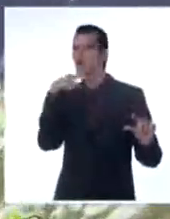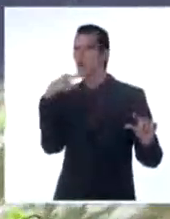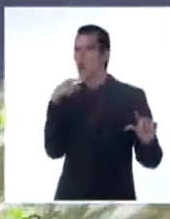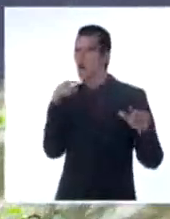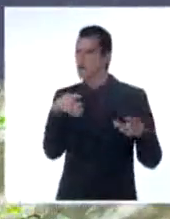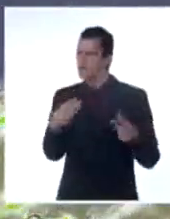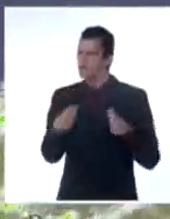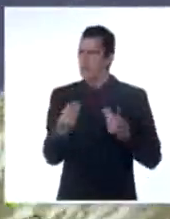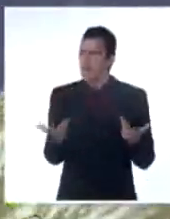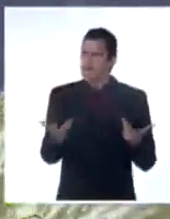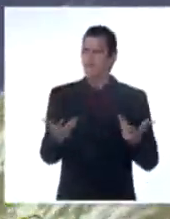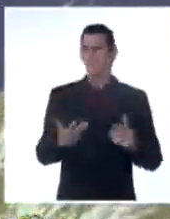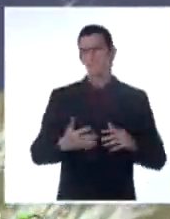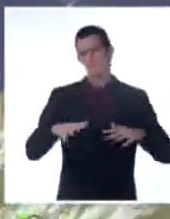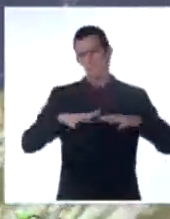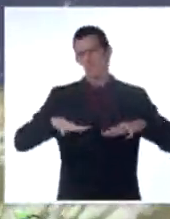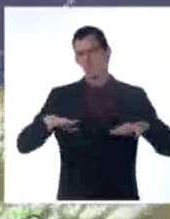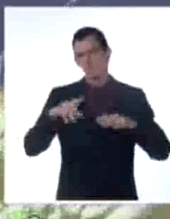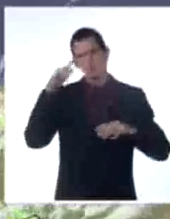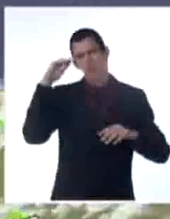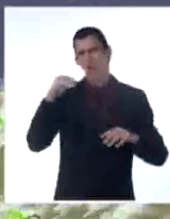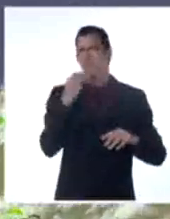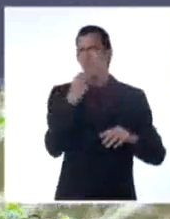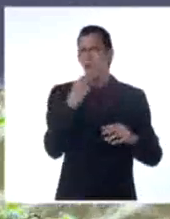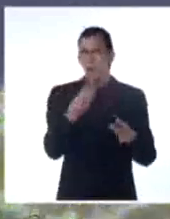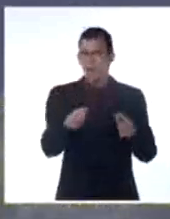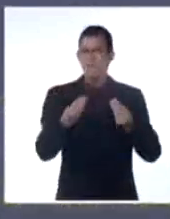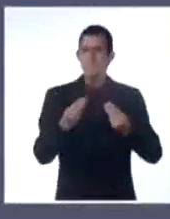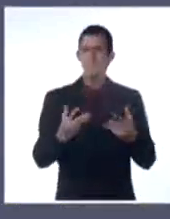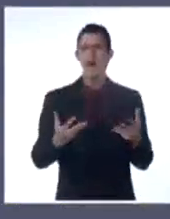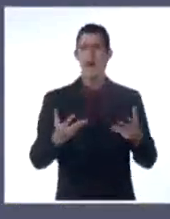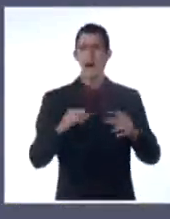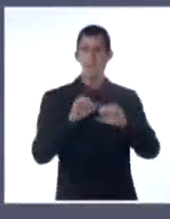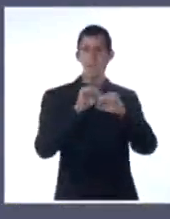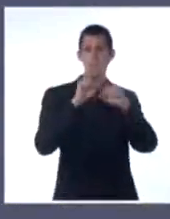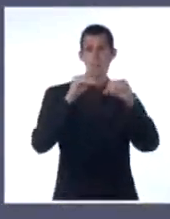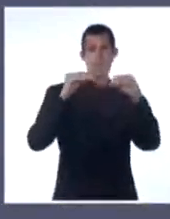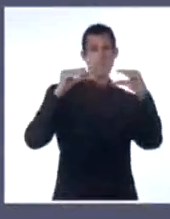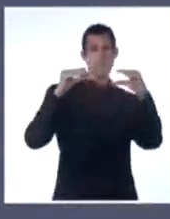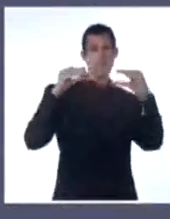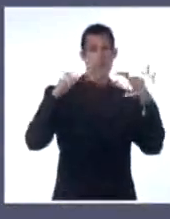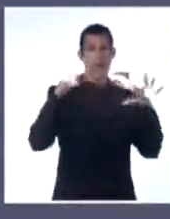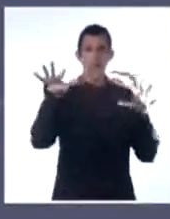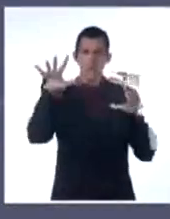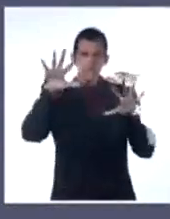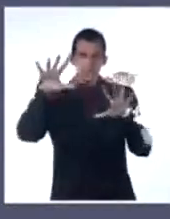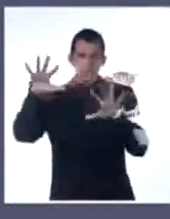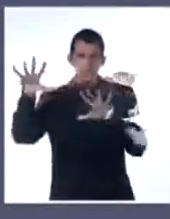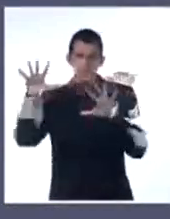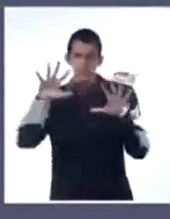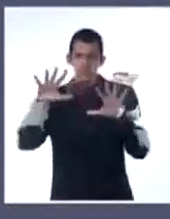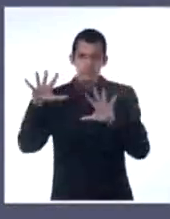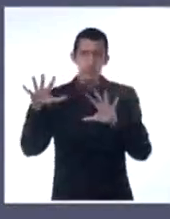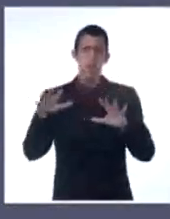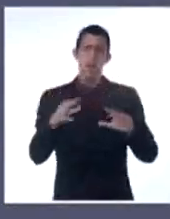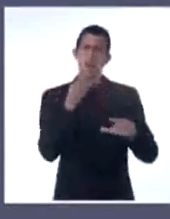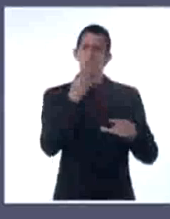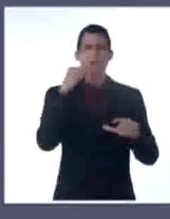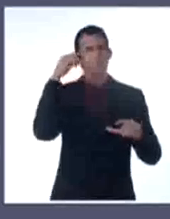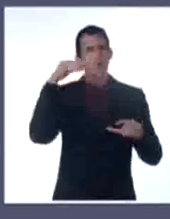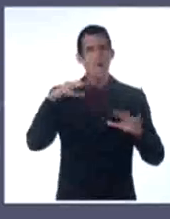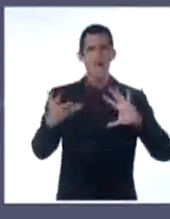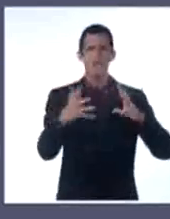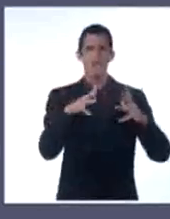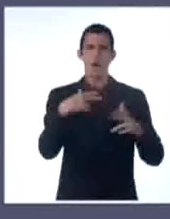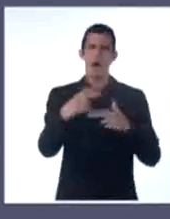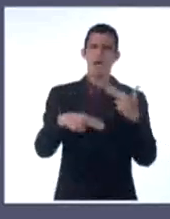en los niveles altos de la atmósfera. Estas condiciones, cuando se combinan con la inestabilidad vespertina, pues dan lugar a esto que tenemos durante la tarde de